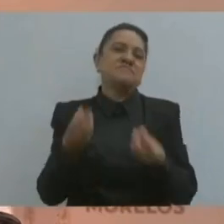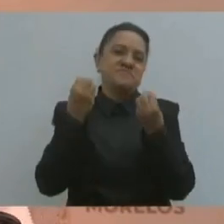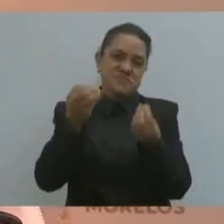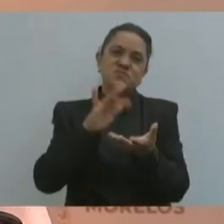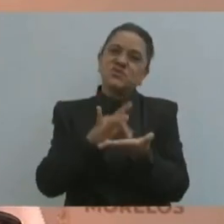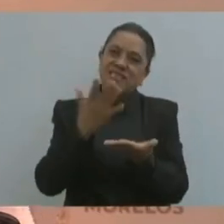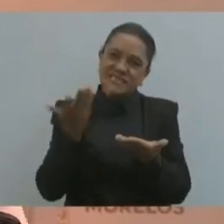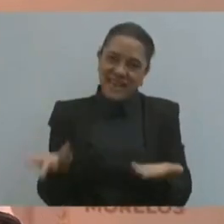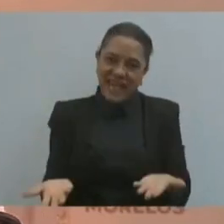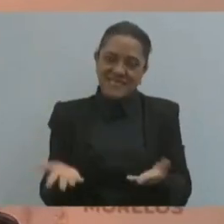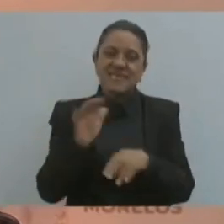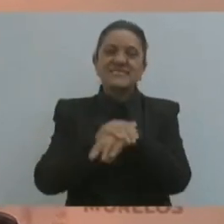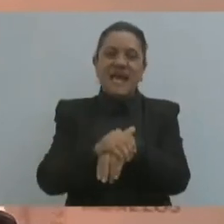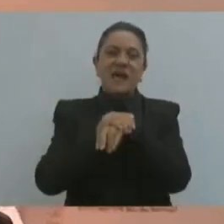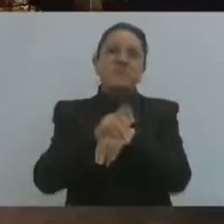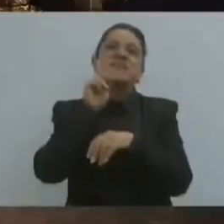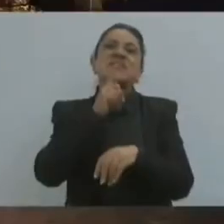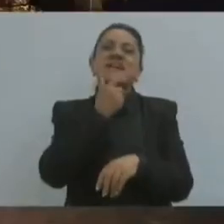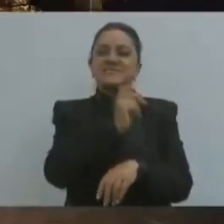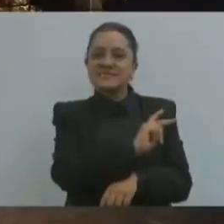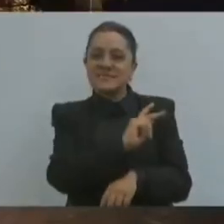gracias, amigas y amigos.